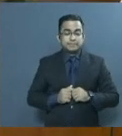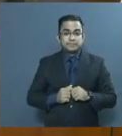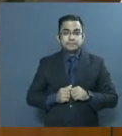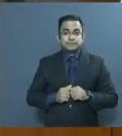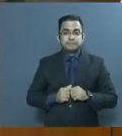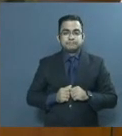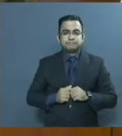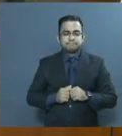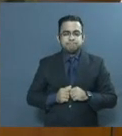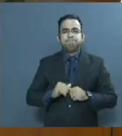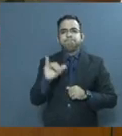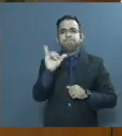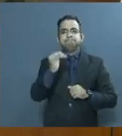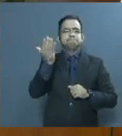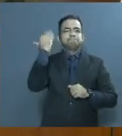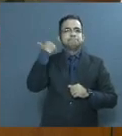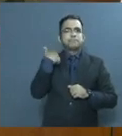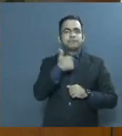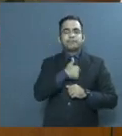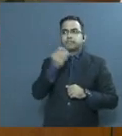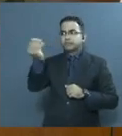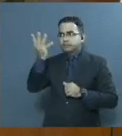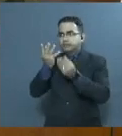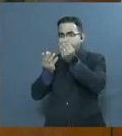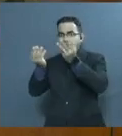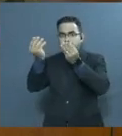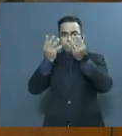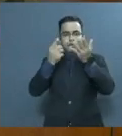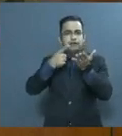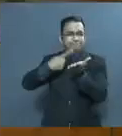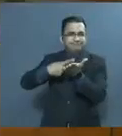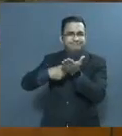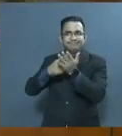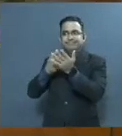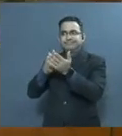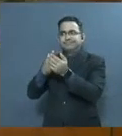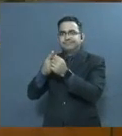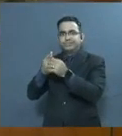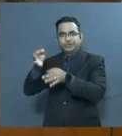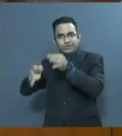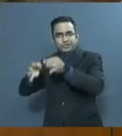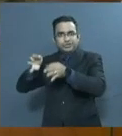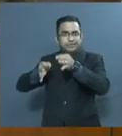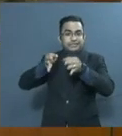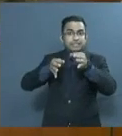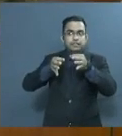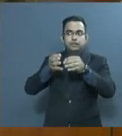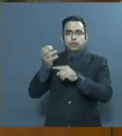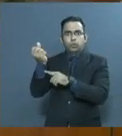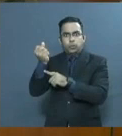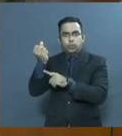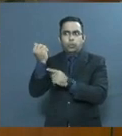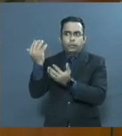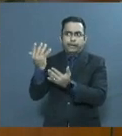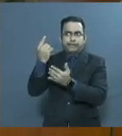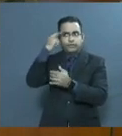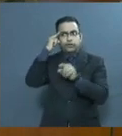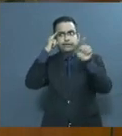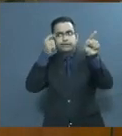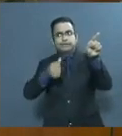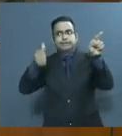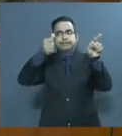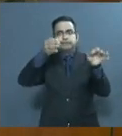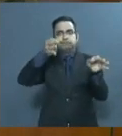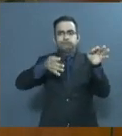Pusimos término a la acumulación de casos que, pese a encontrarse caducos, esperaban a una decisión de la Suprema